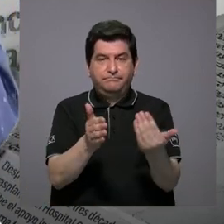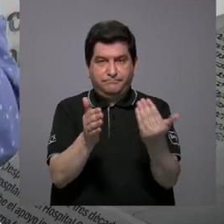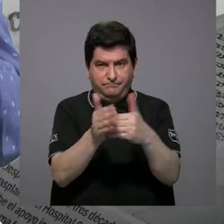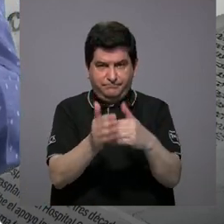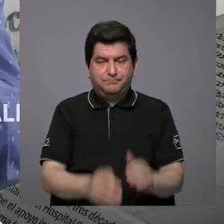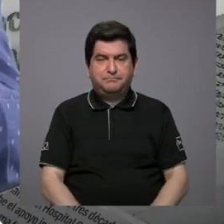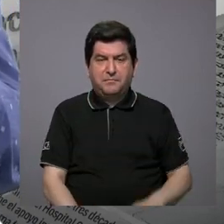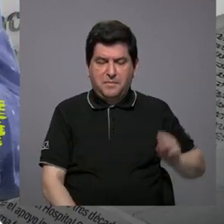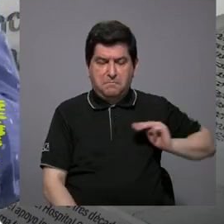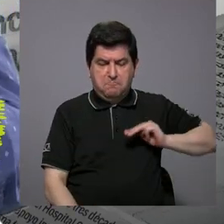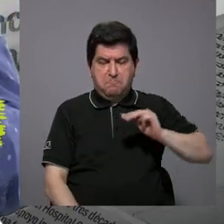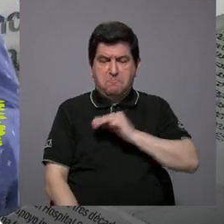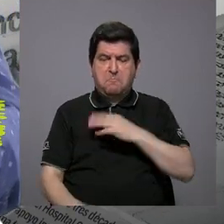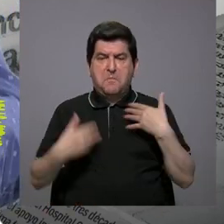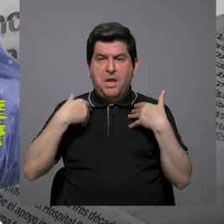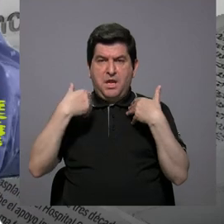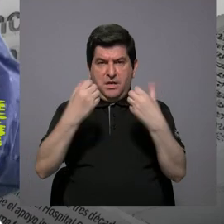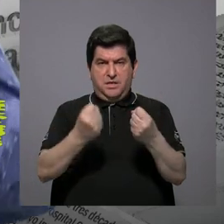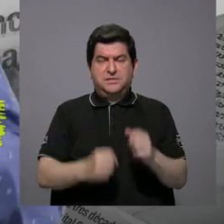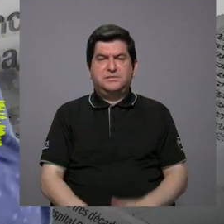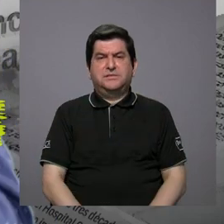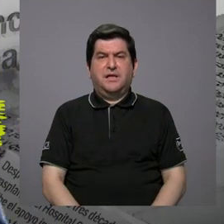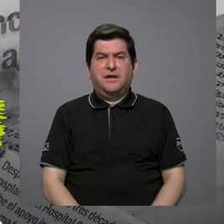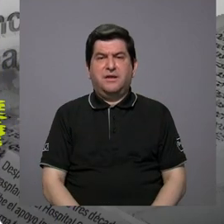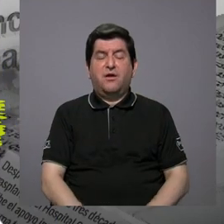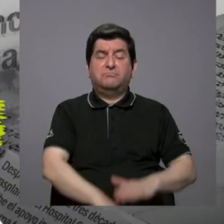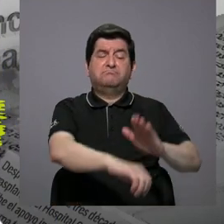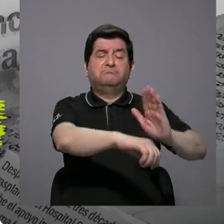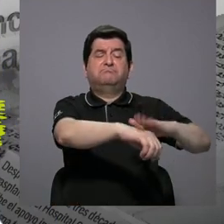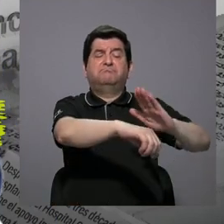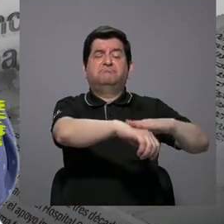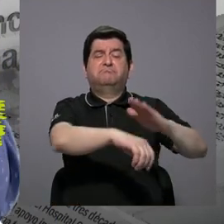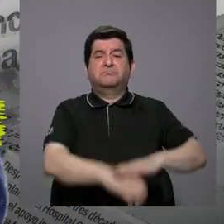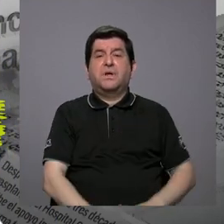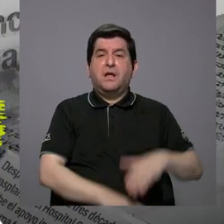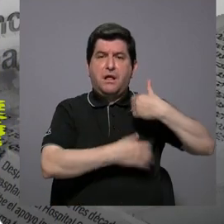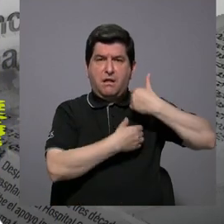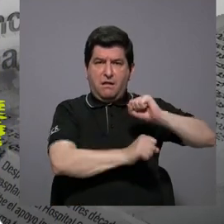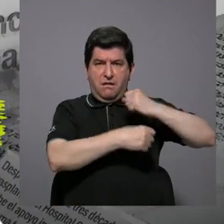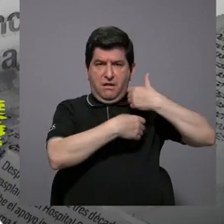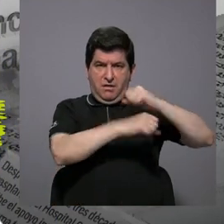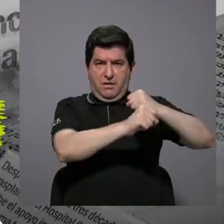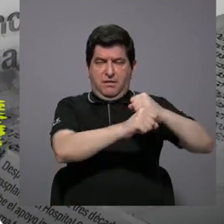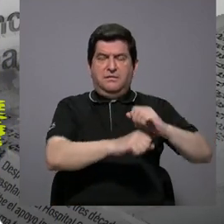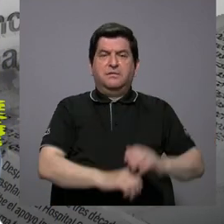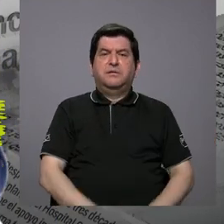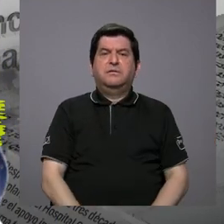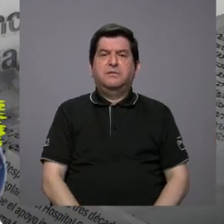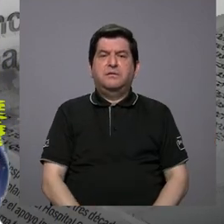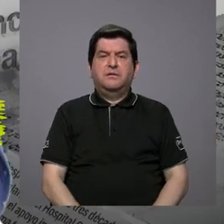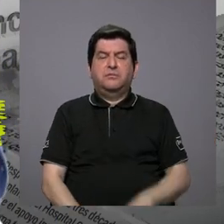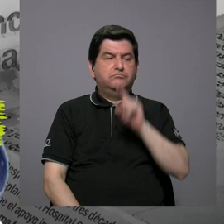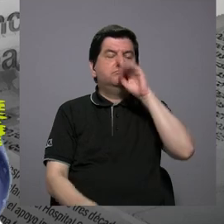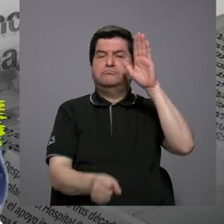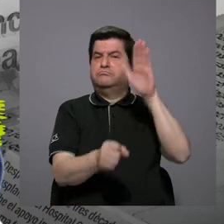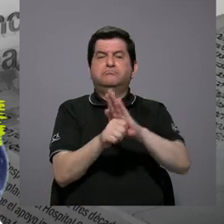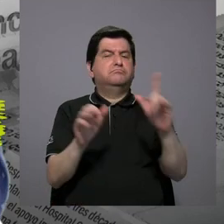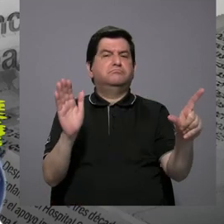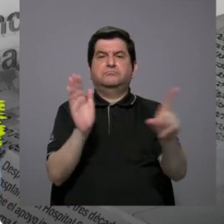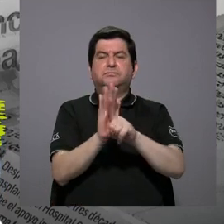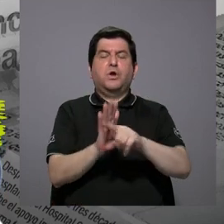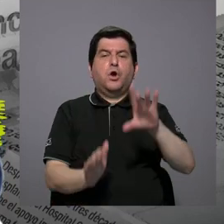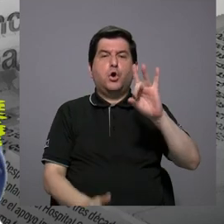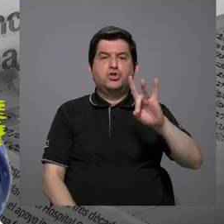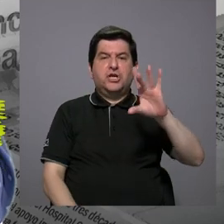el Ministerio de Salud le toleró a las municipalidades en no cumplir con la ley